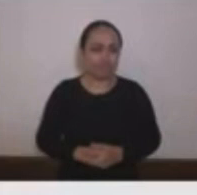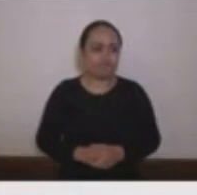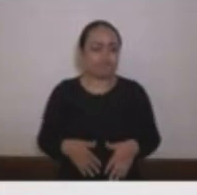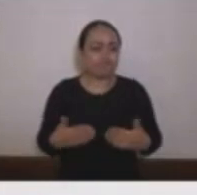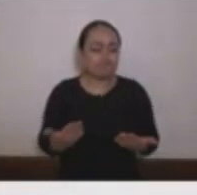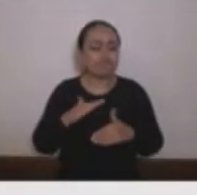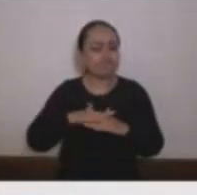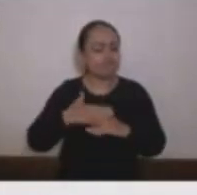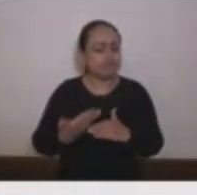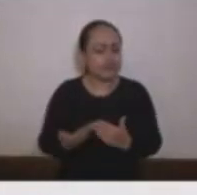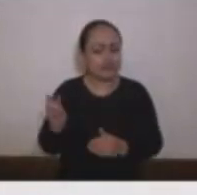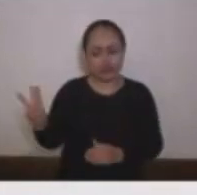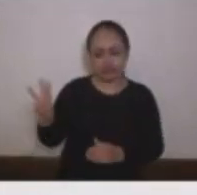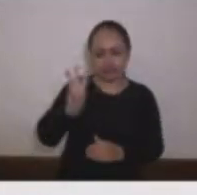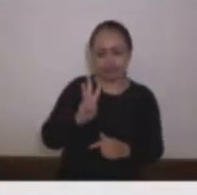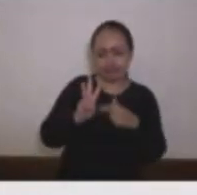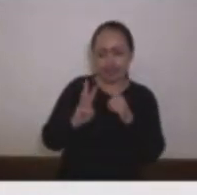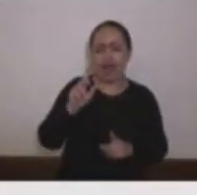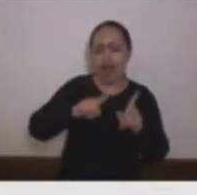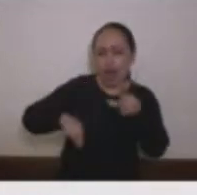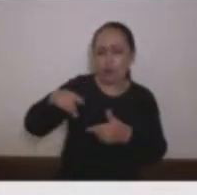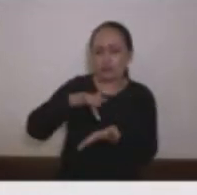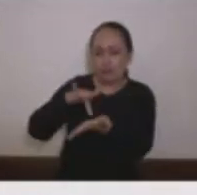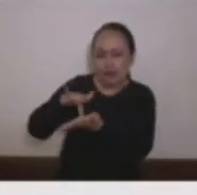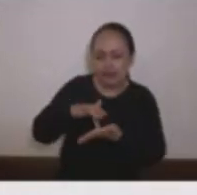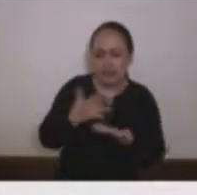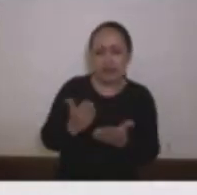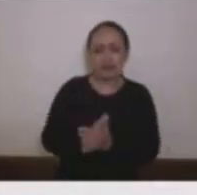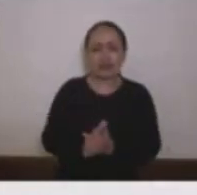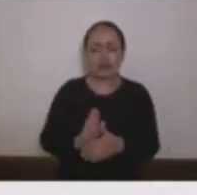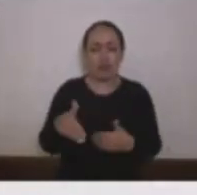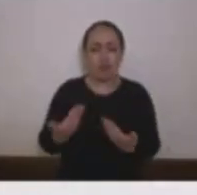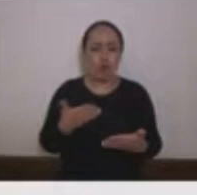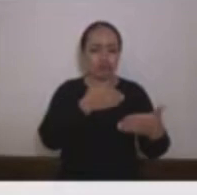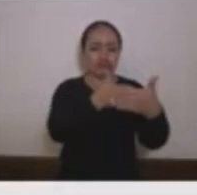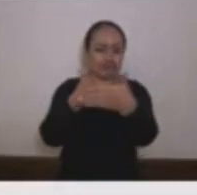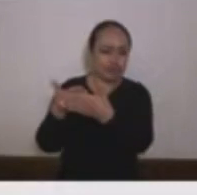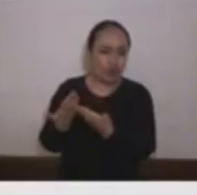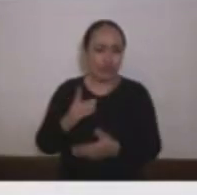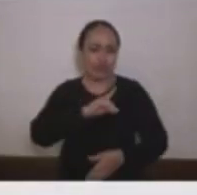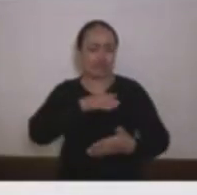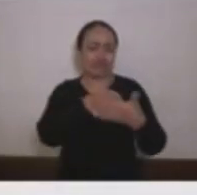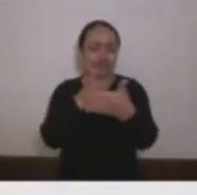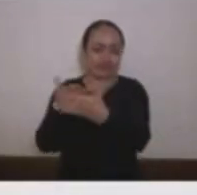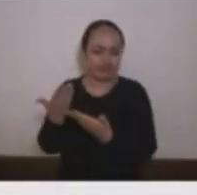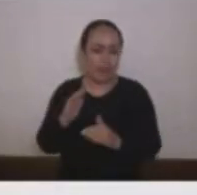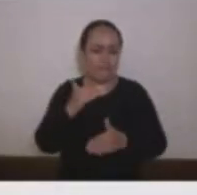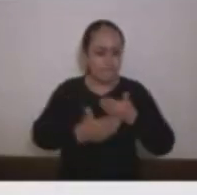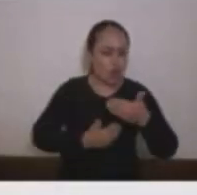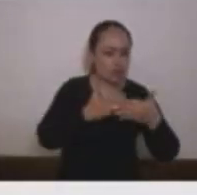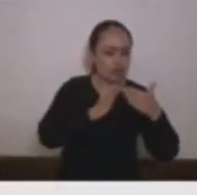de haber anunciado la terna varios de los participantes han interpuesto acciones constitucionales que han suspendido el proceso por no